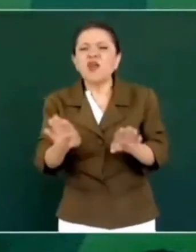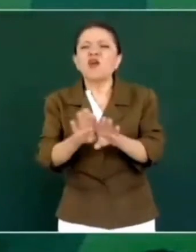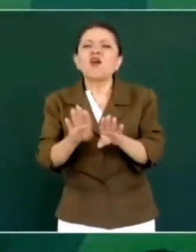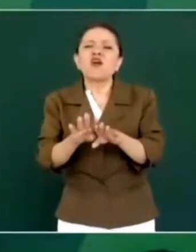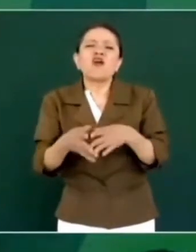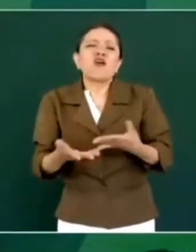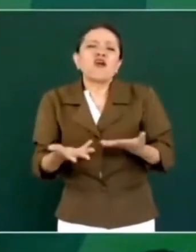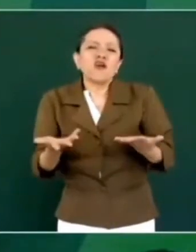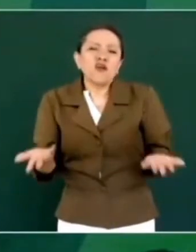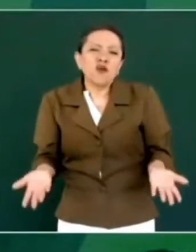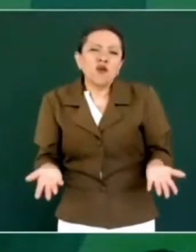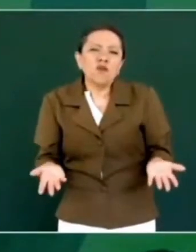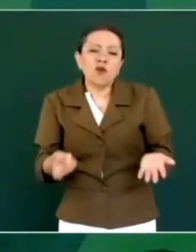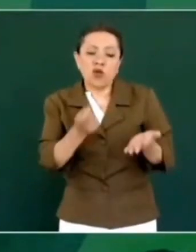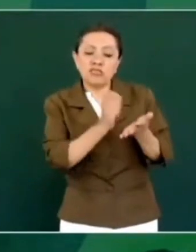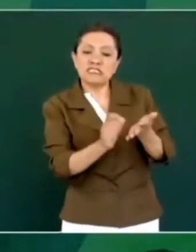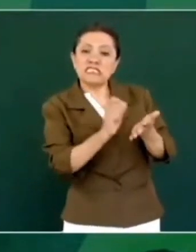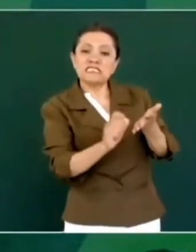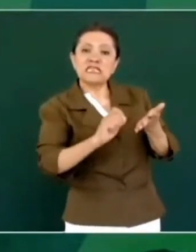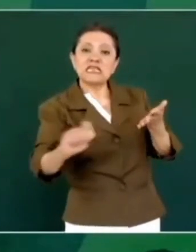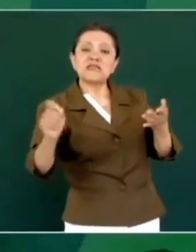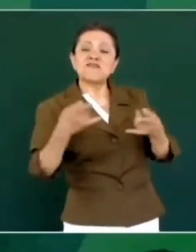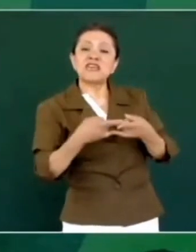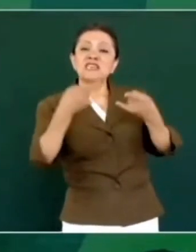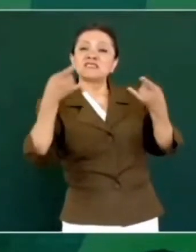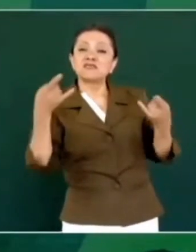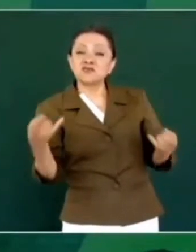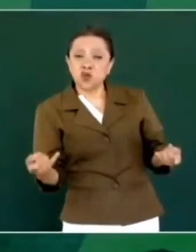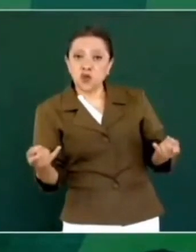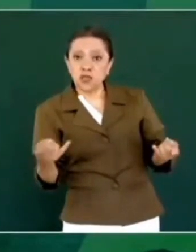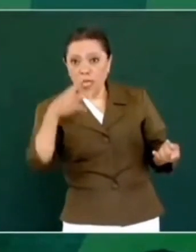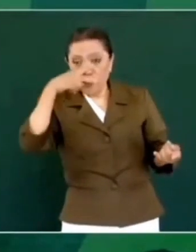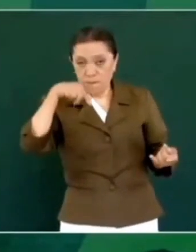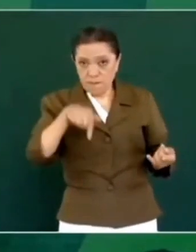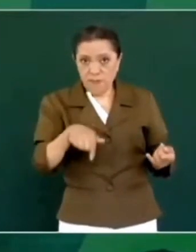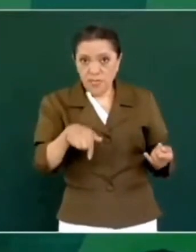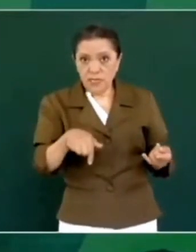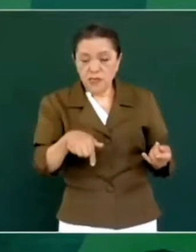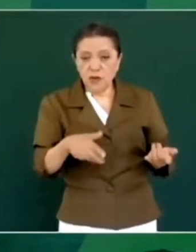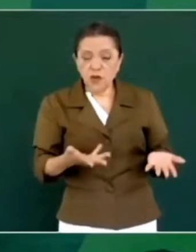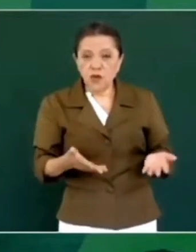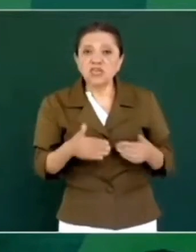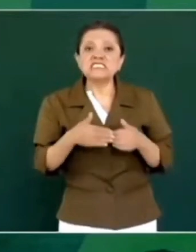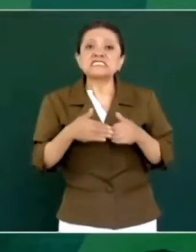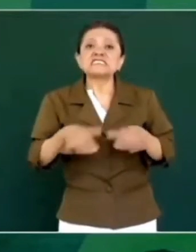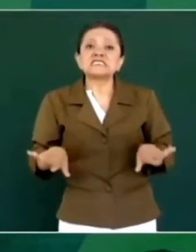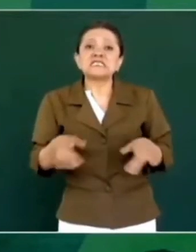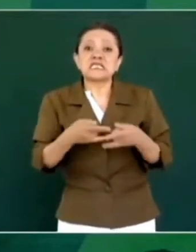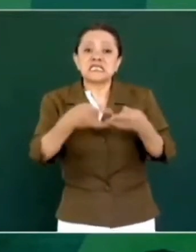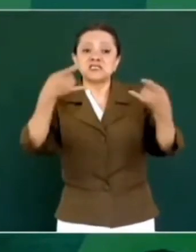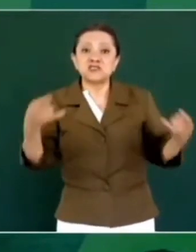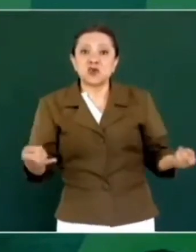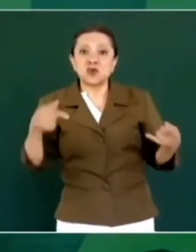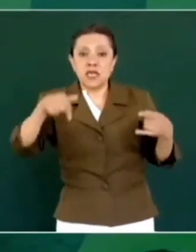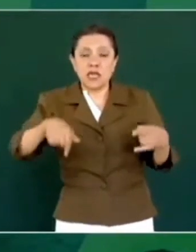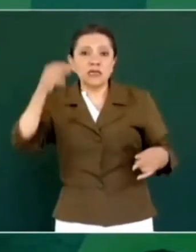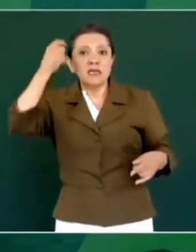podía escribir la historia de México sin la historia de Guerrero?